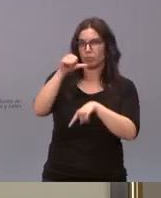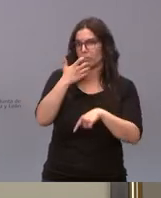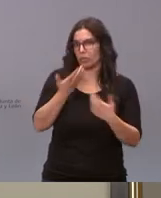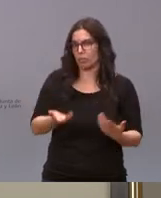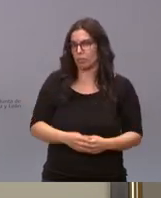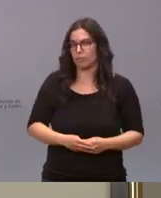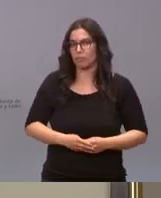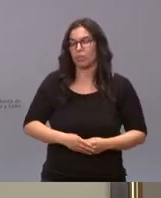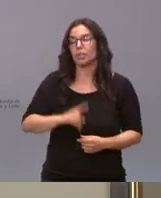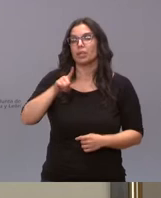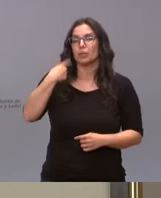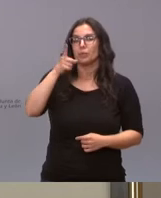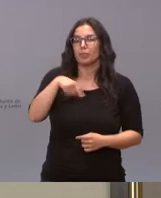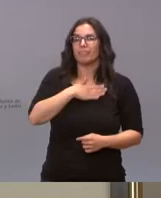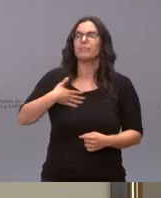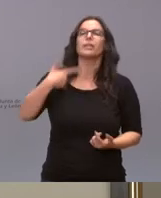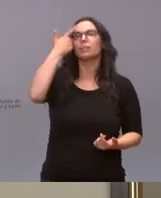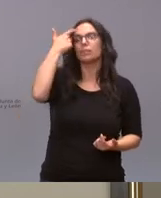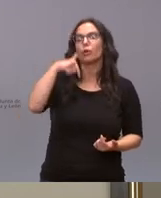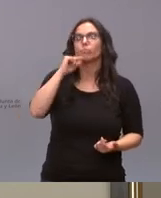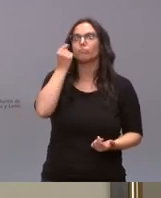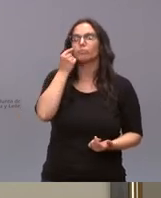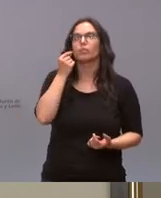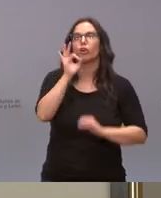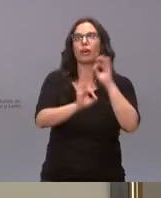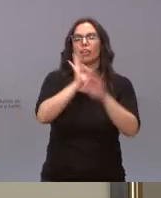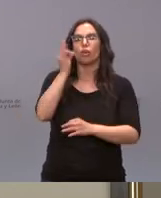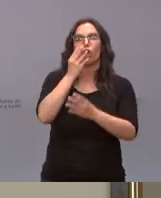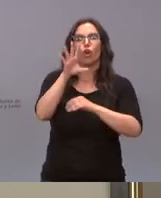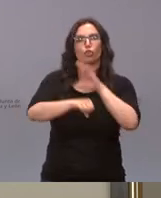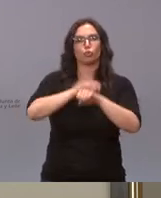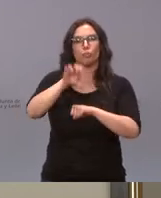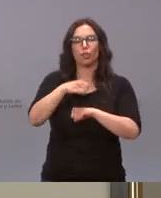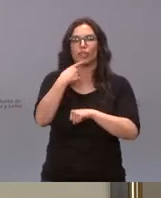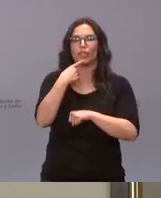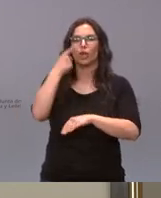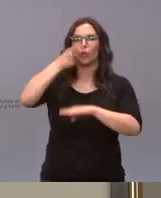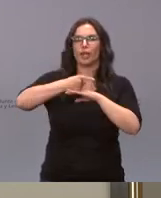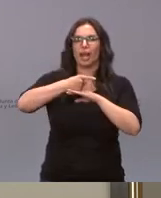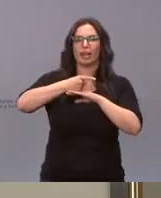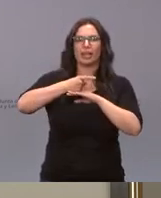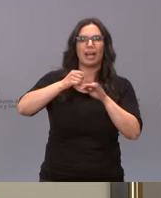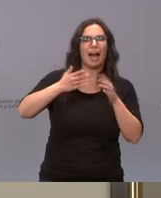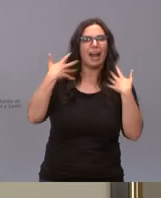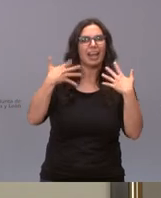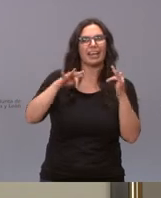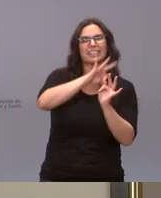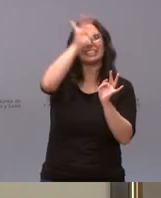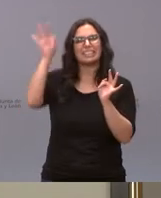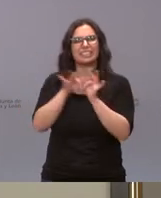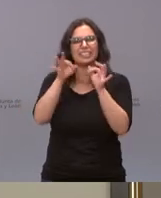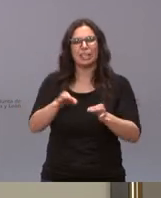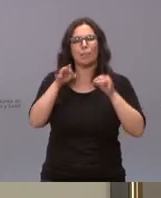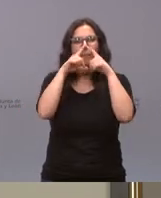y luego queríamos saber hemos conocido hoy que la OCU pide que no sea obligatorio el uso constante de la mascarilla al aire libre ¿cree que se está